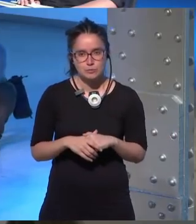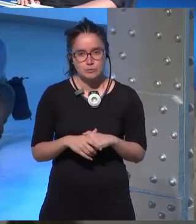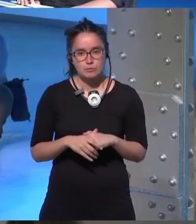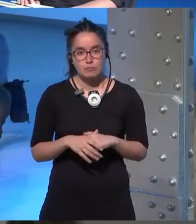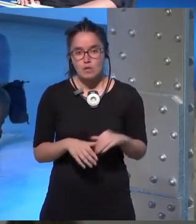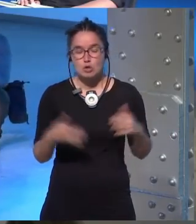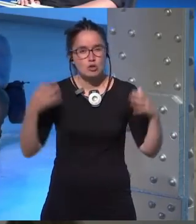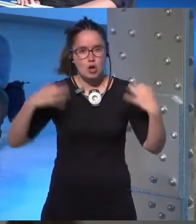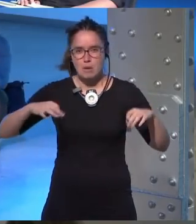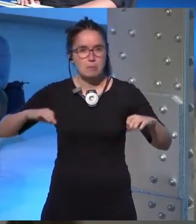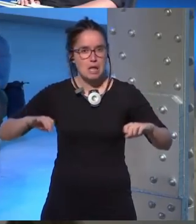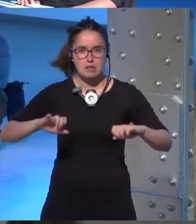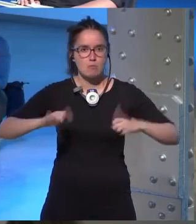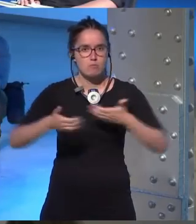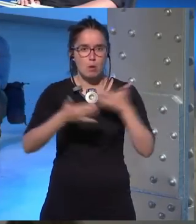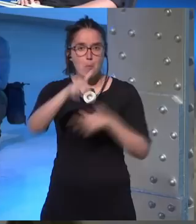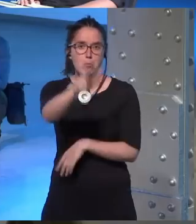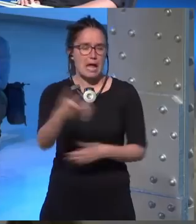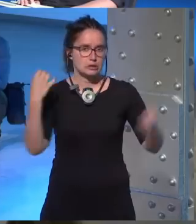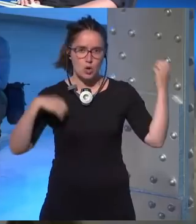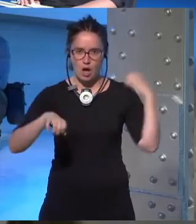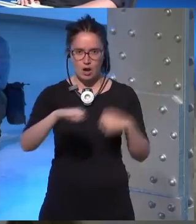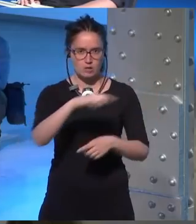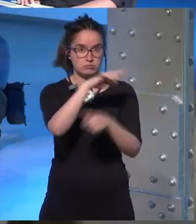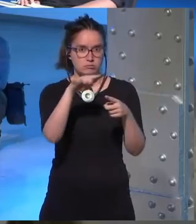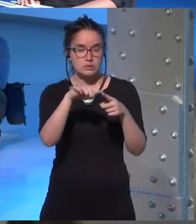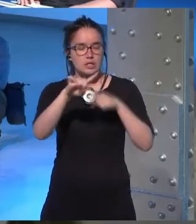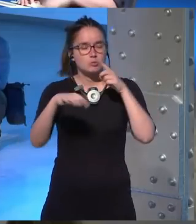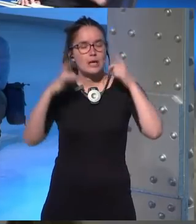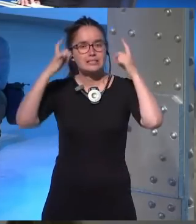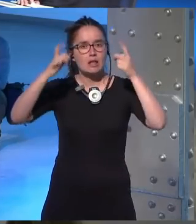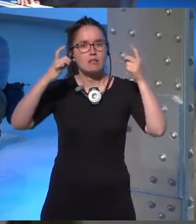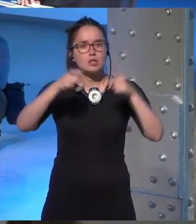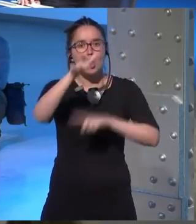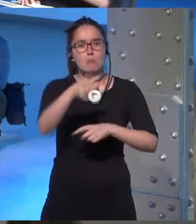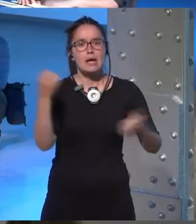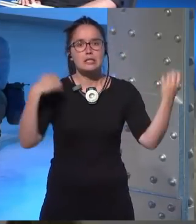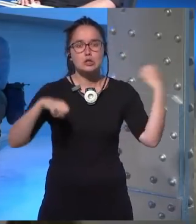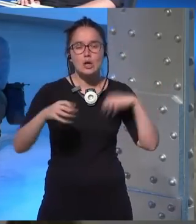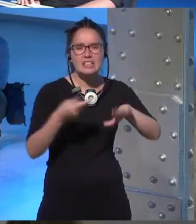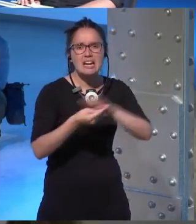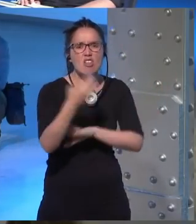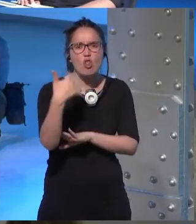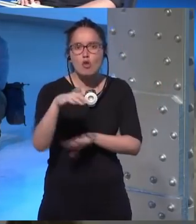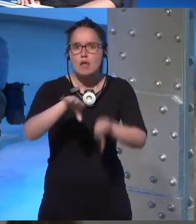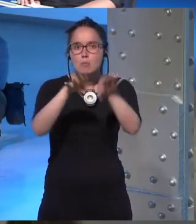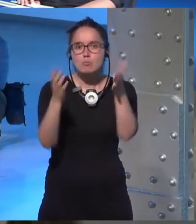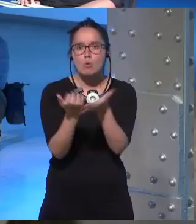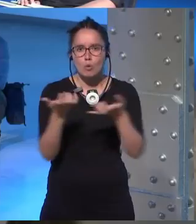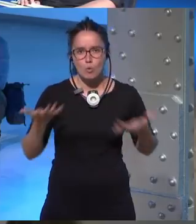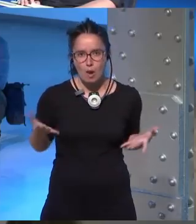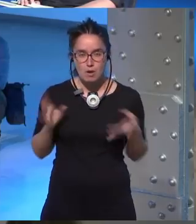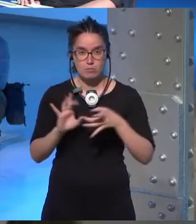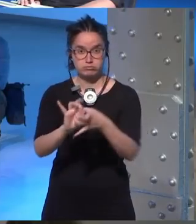por lo general empiezo con un personaje y luego trato de ver en qué mundo puede haber nacido ese personaje